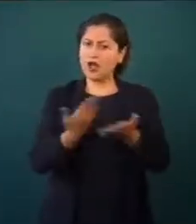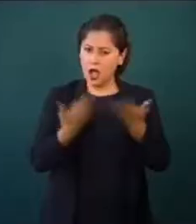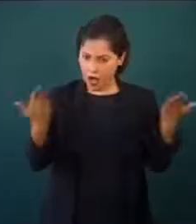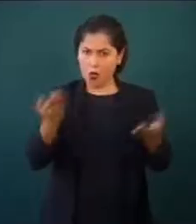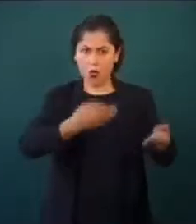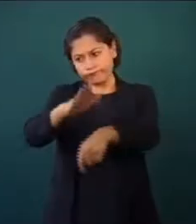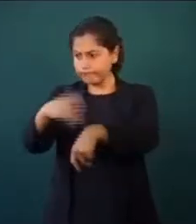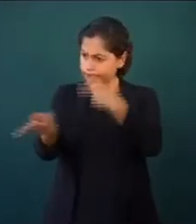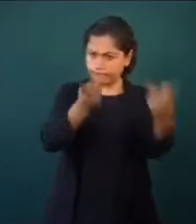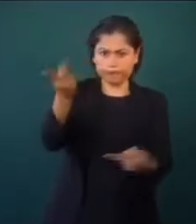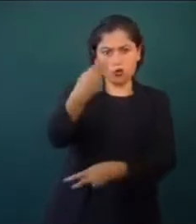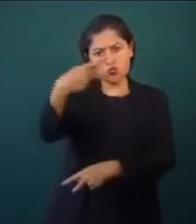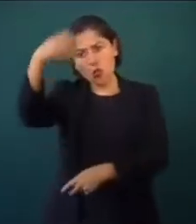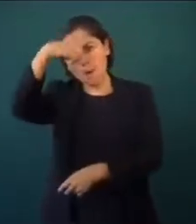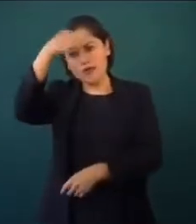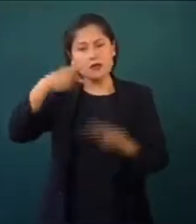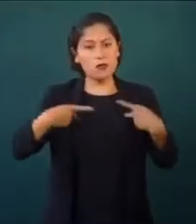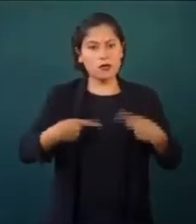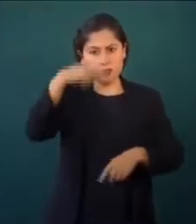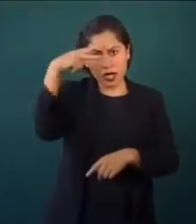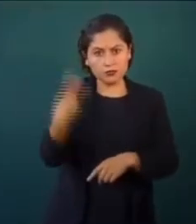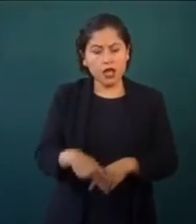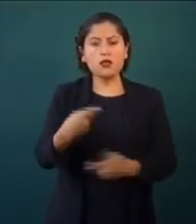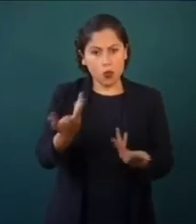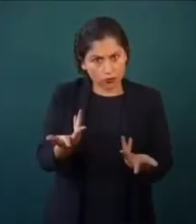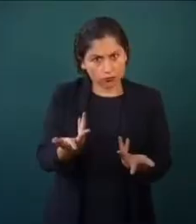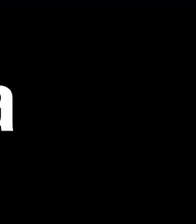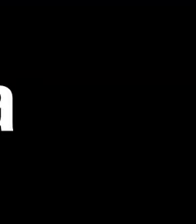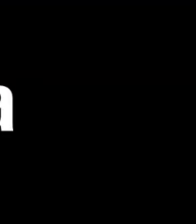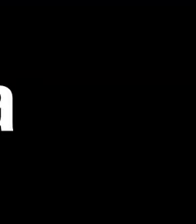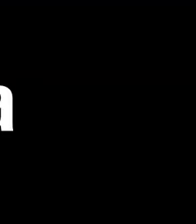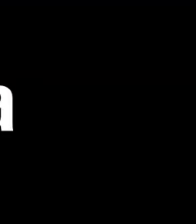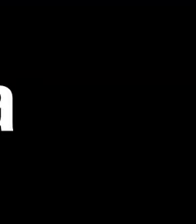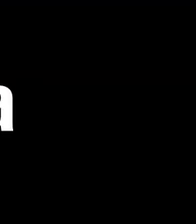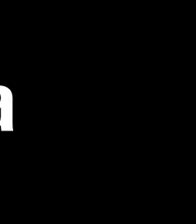consultarle a la gente, que el pueblo opine. Esa la democracia.